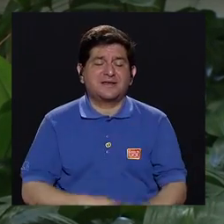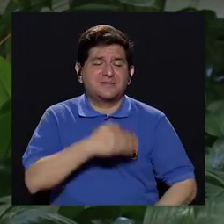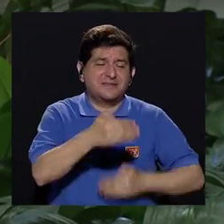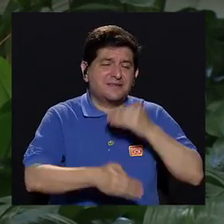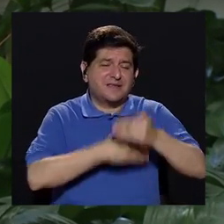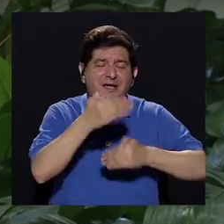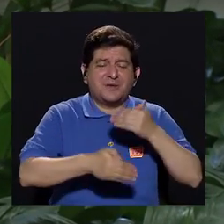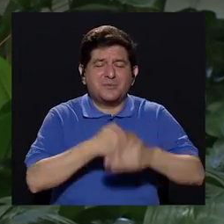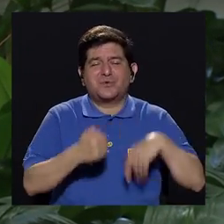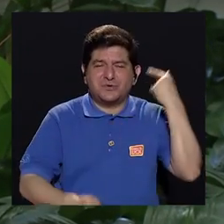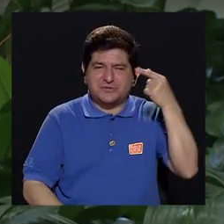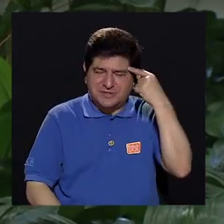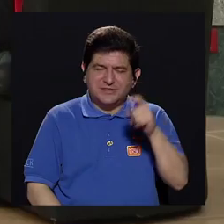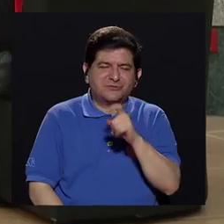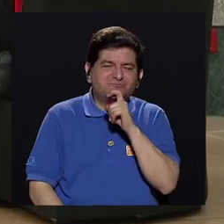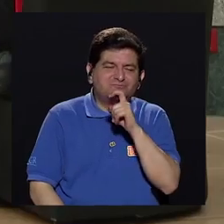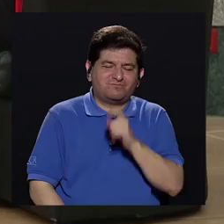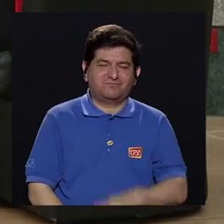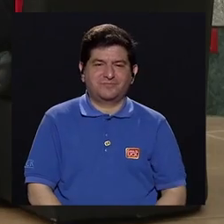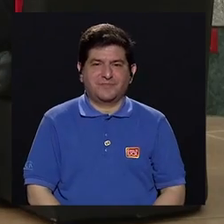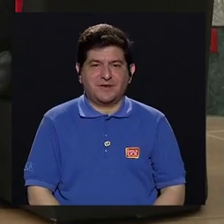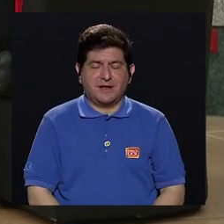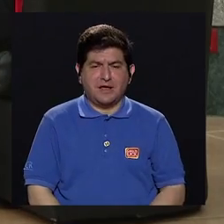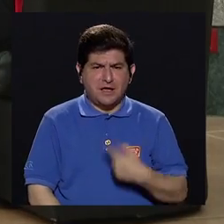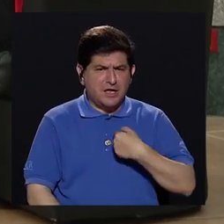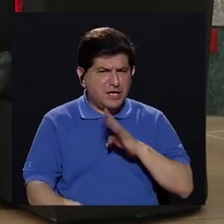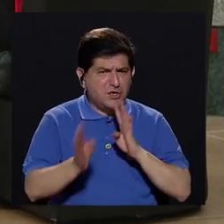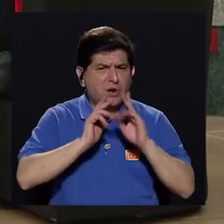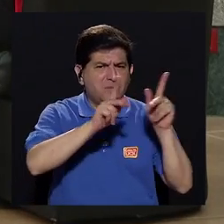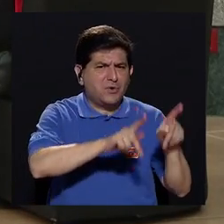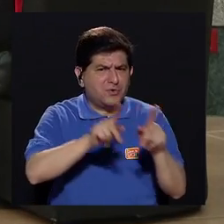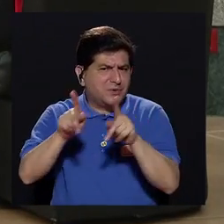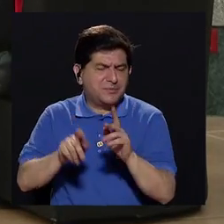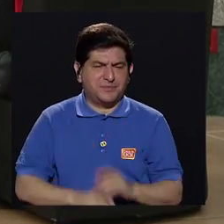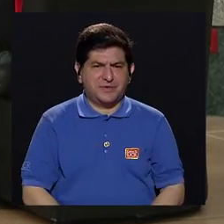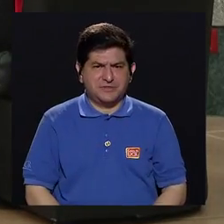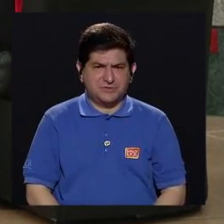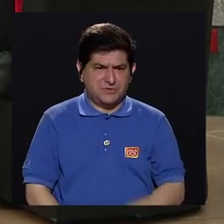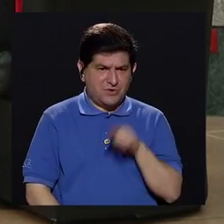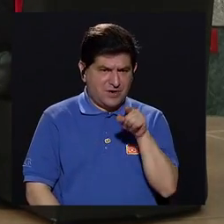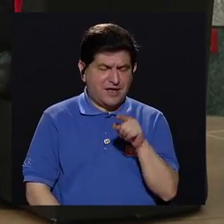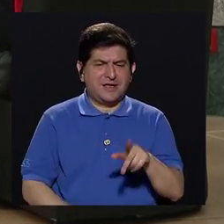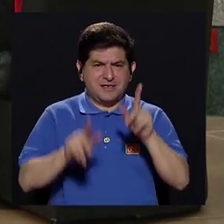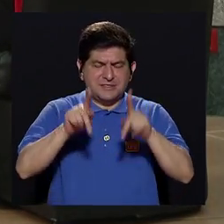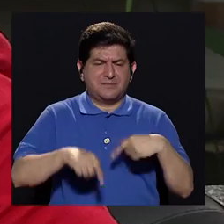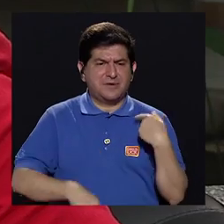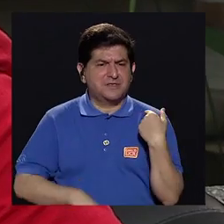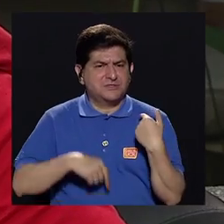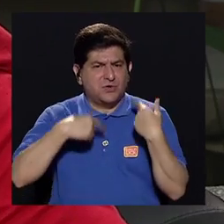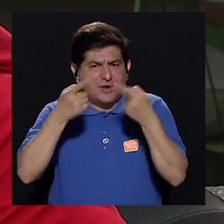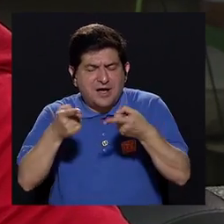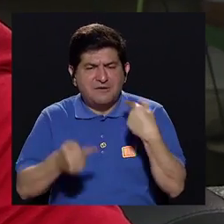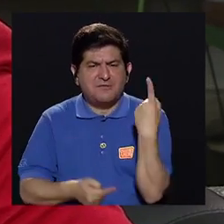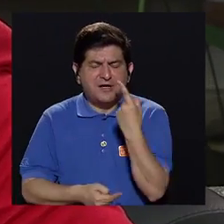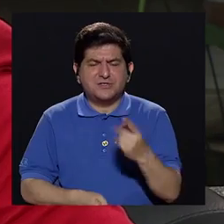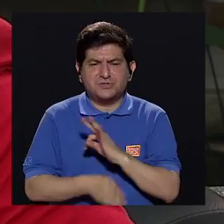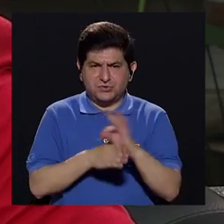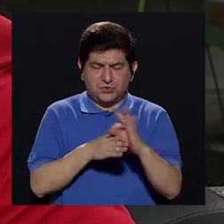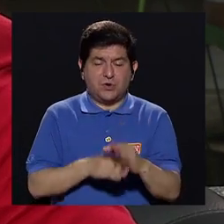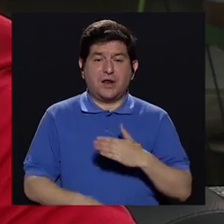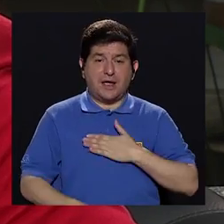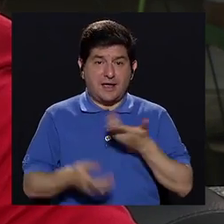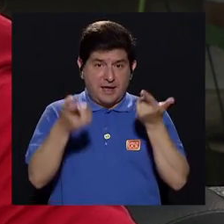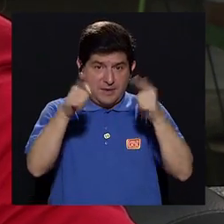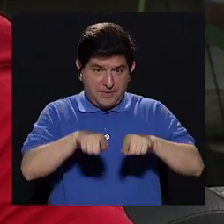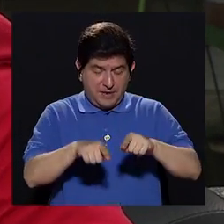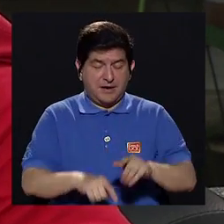burocrática cuesta un poco más. Pero también me refiero al usuario ¿el usuario existe solo a la terapia? No. Bueno